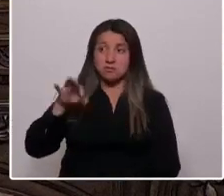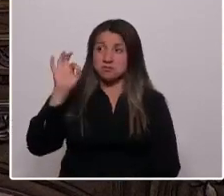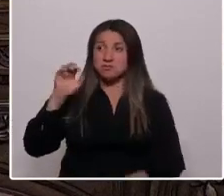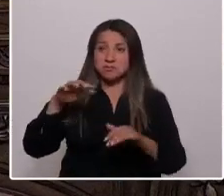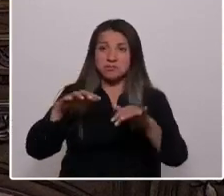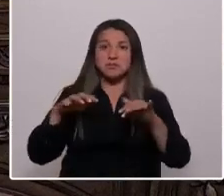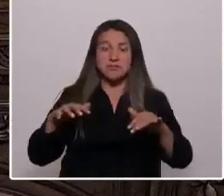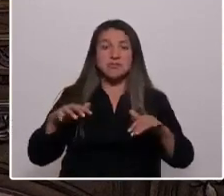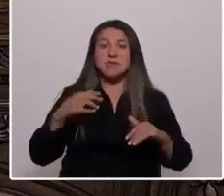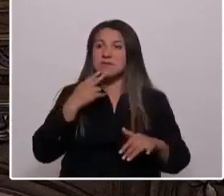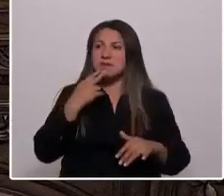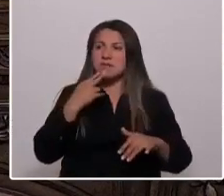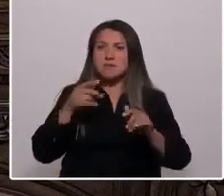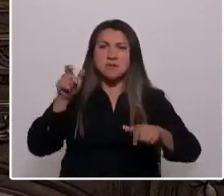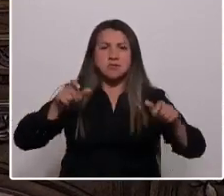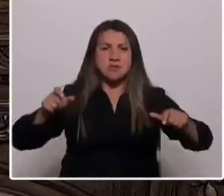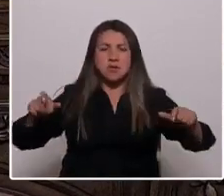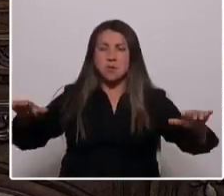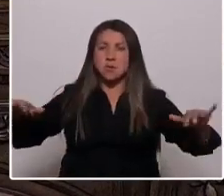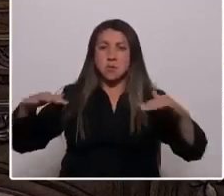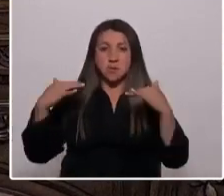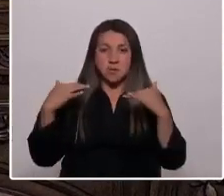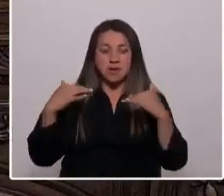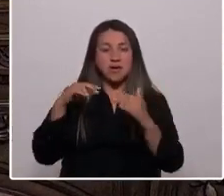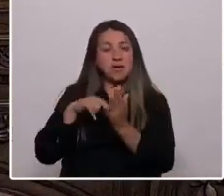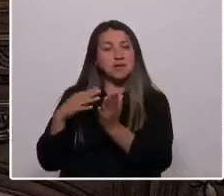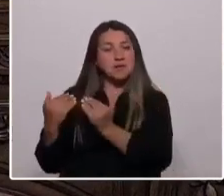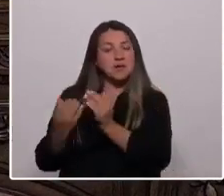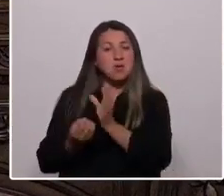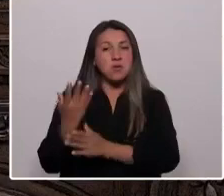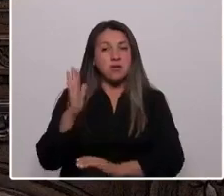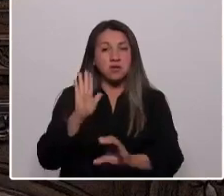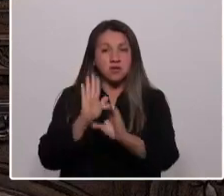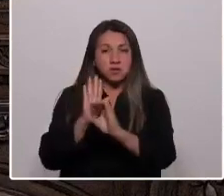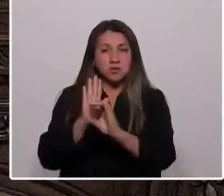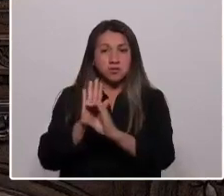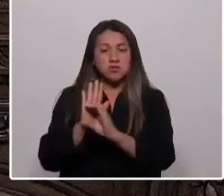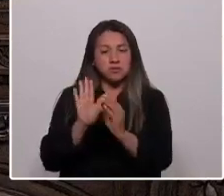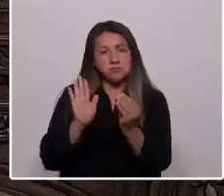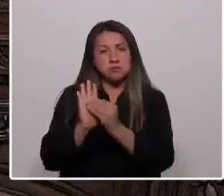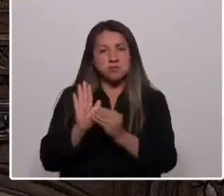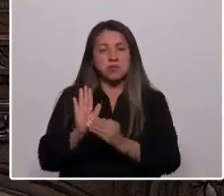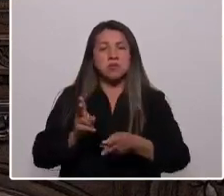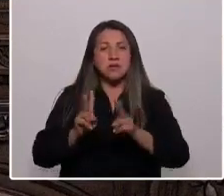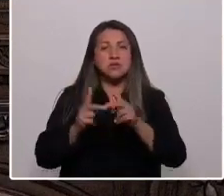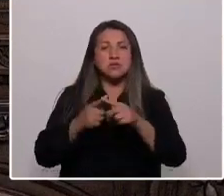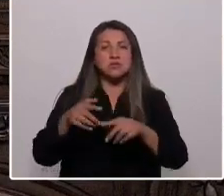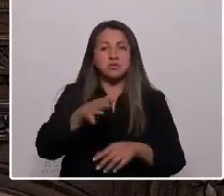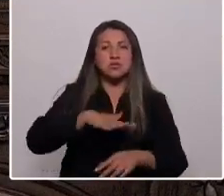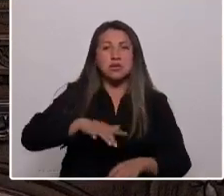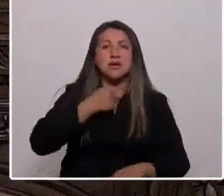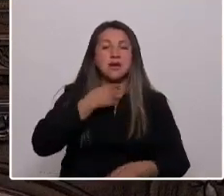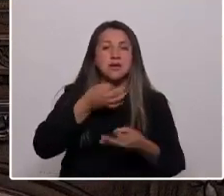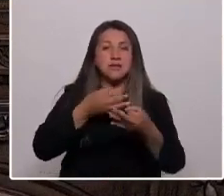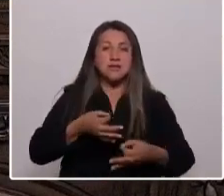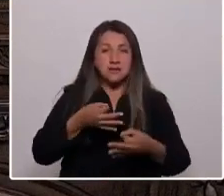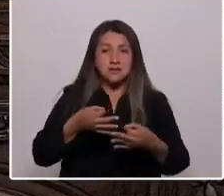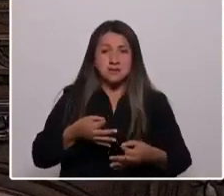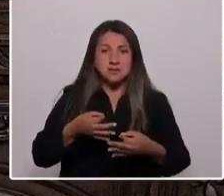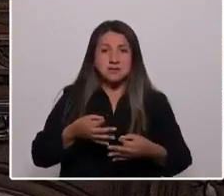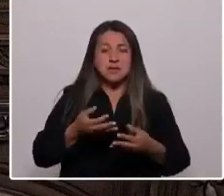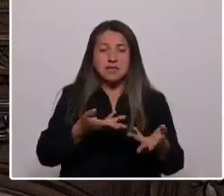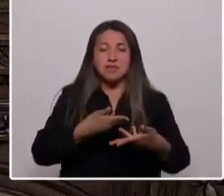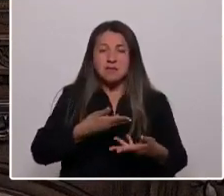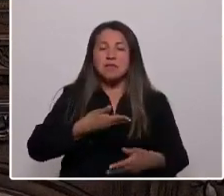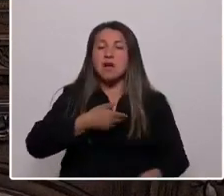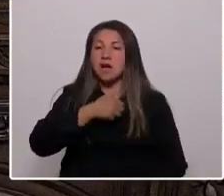por miles de personas que ven la esperanza de que una nueva Constitución consagre derechos sociales, garantice el derecho humano al agua y que proteja de